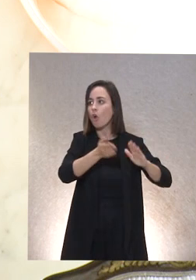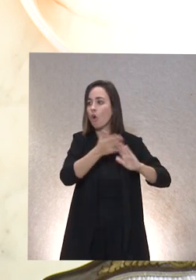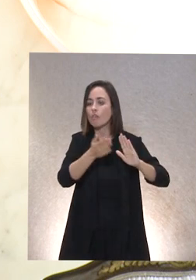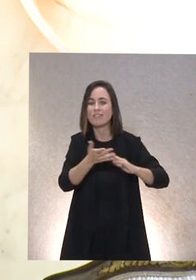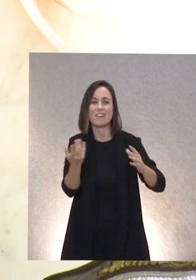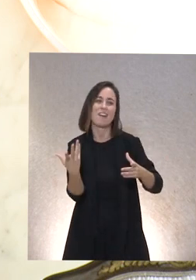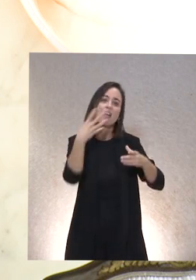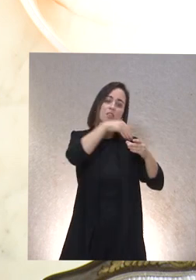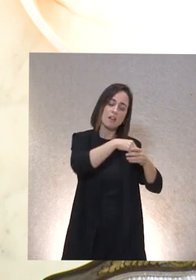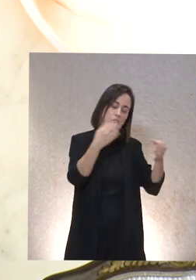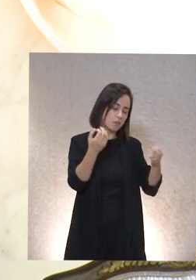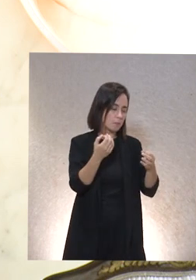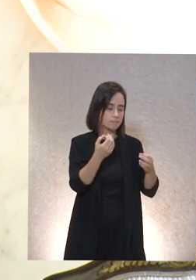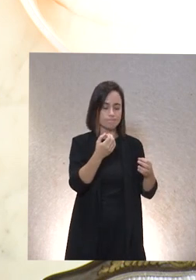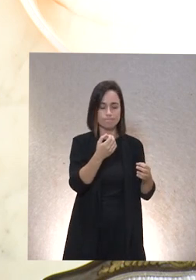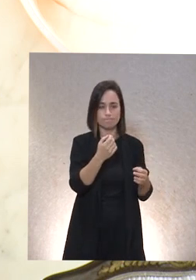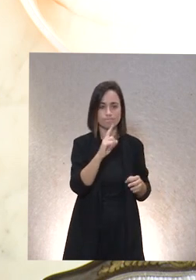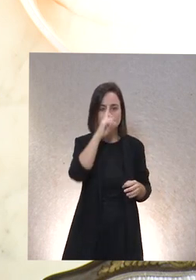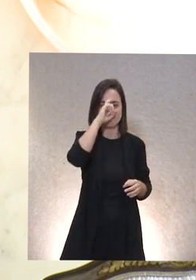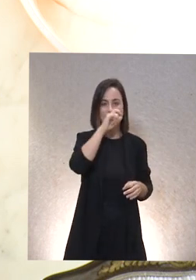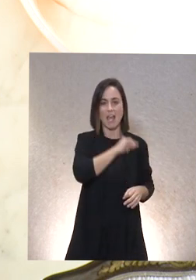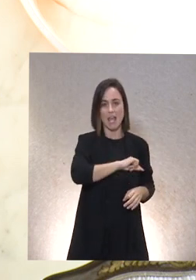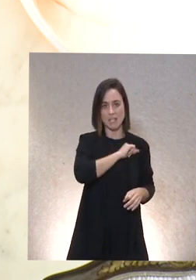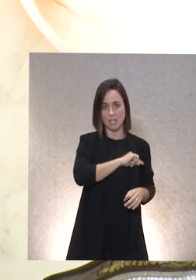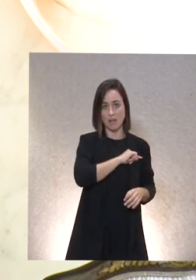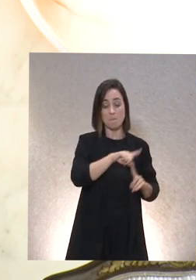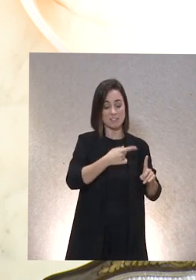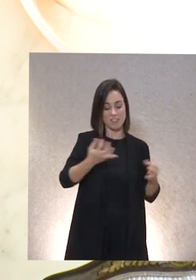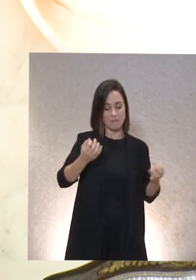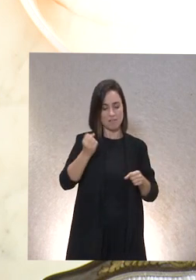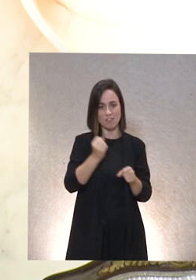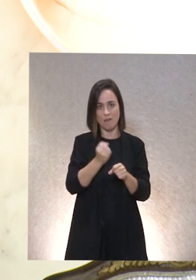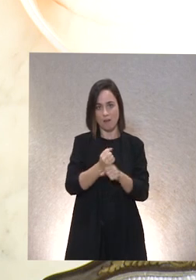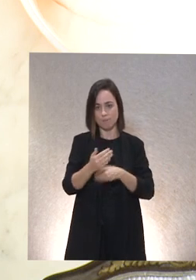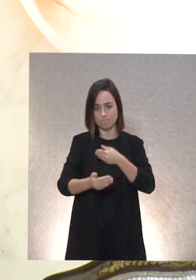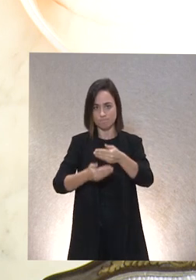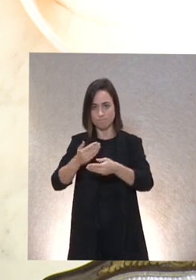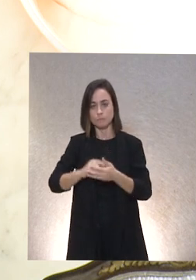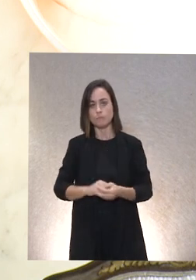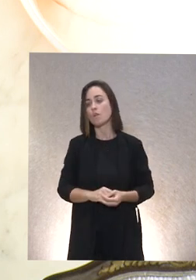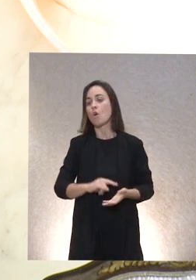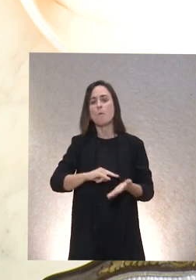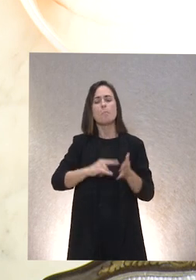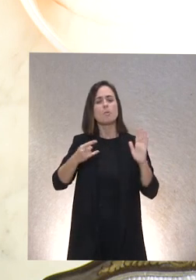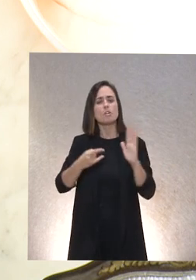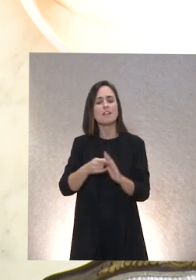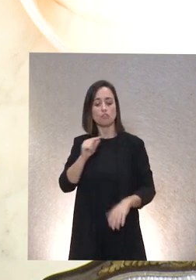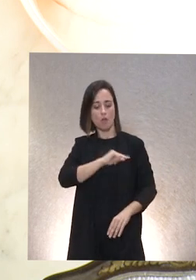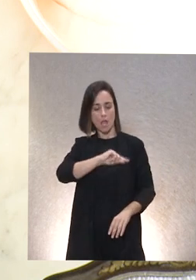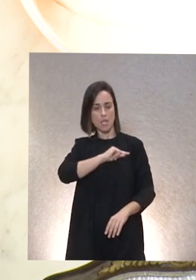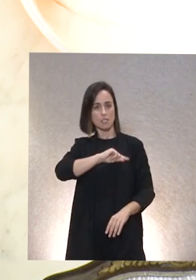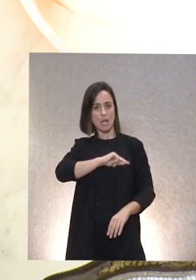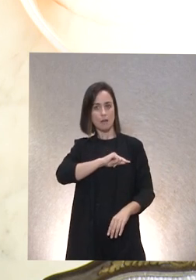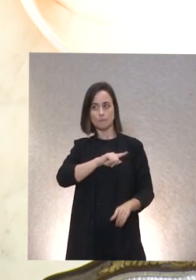en la ética y creo que para todos nosotros es fundamental trabajar en ello el proyecto de ética supone un espacio